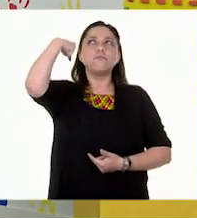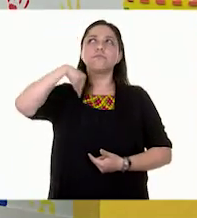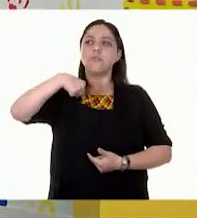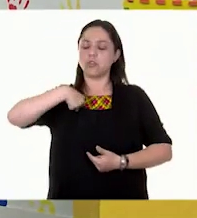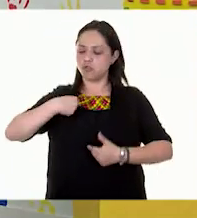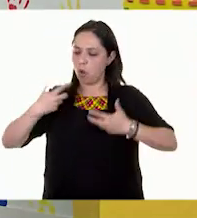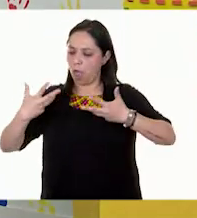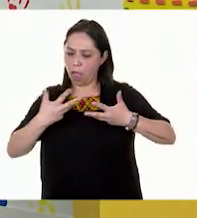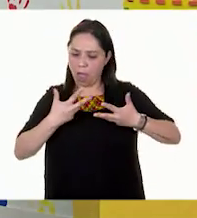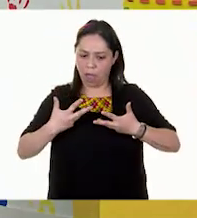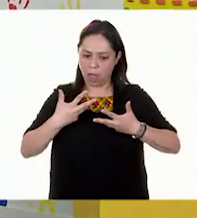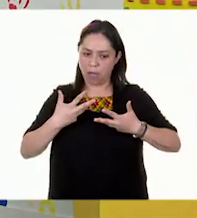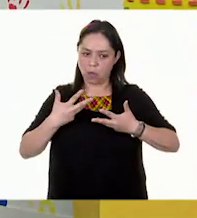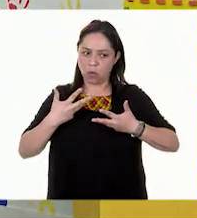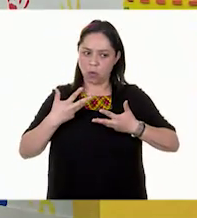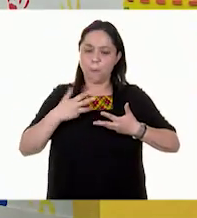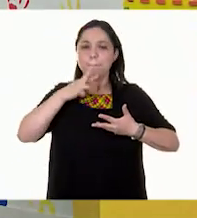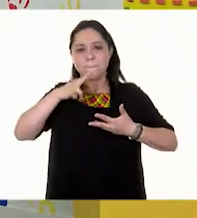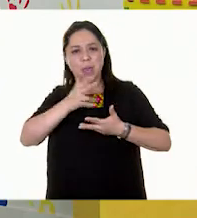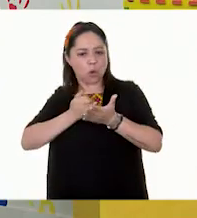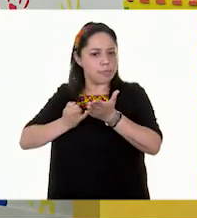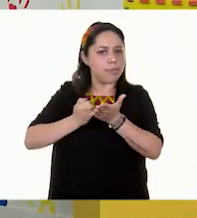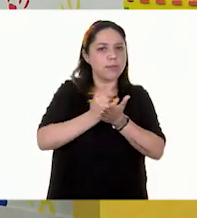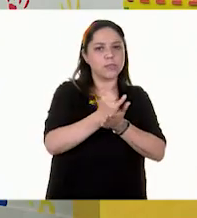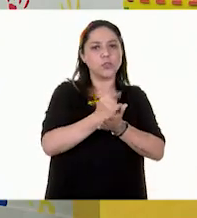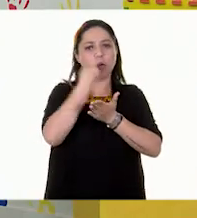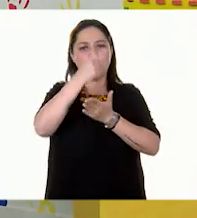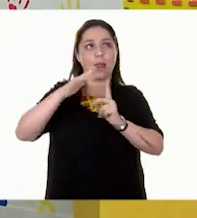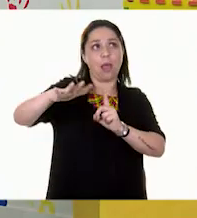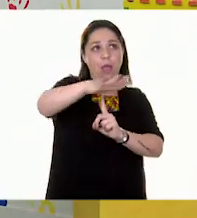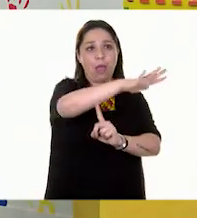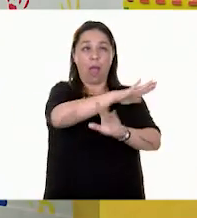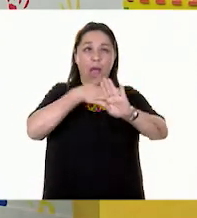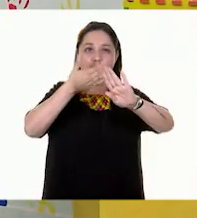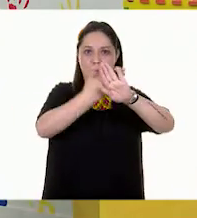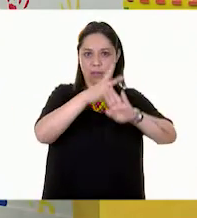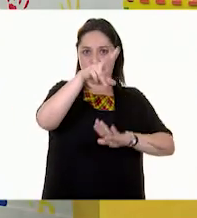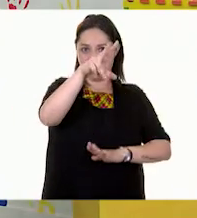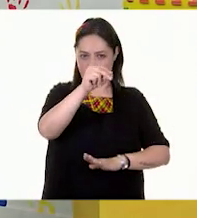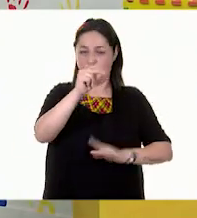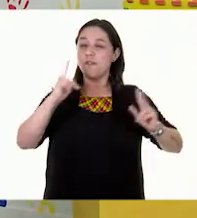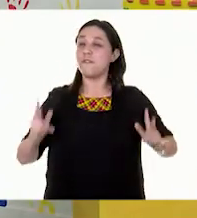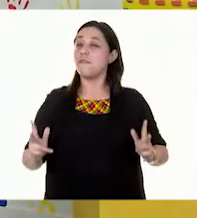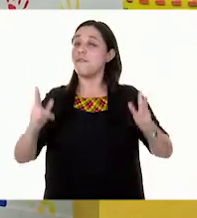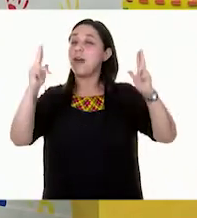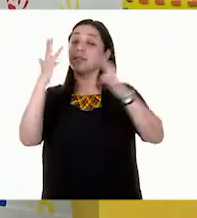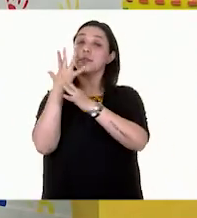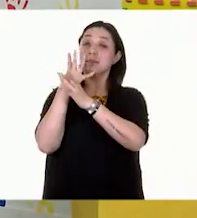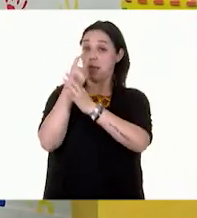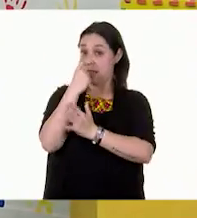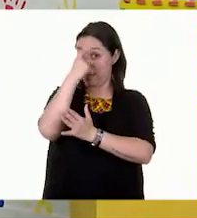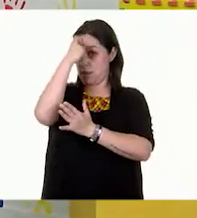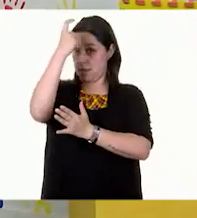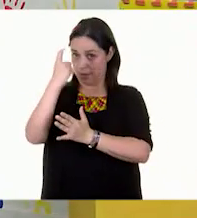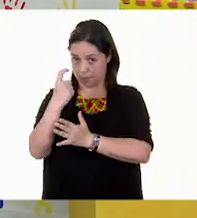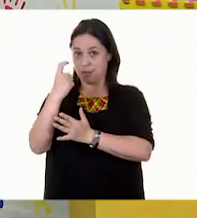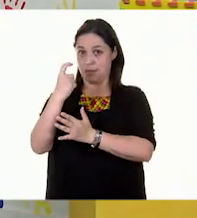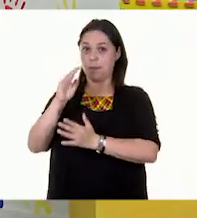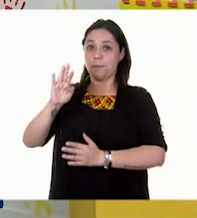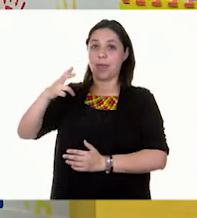decisiones que no perjudiquen al medio ambiente. La frase la dijo el poeta bengalí